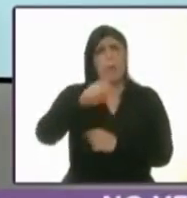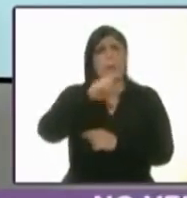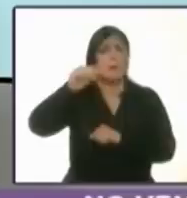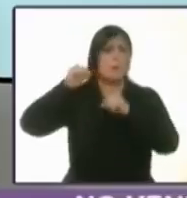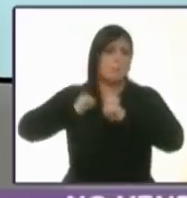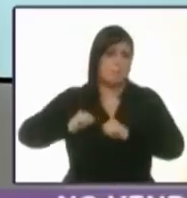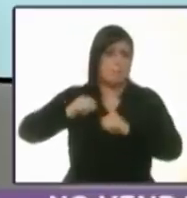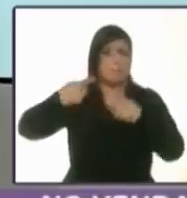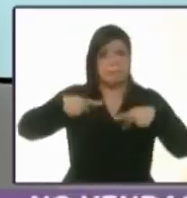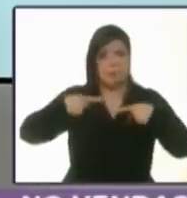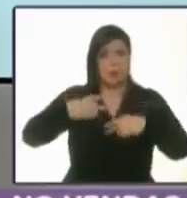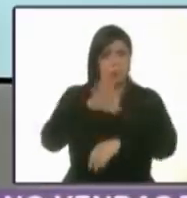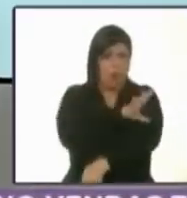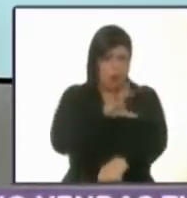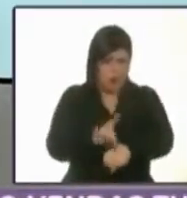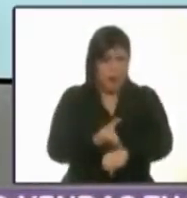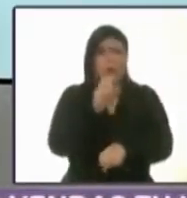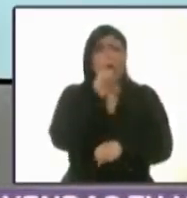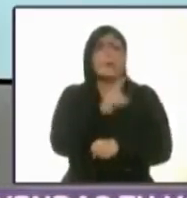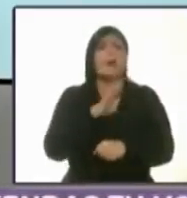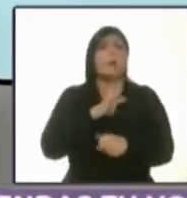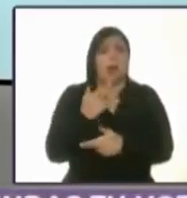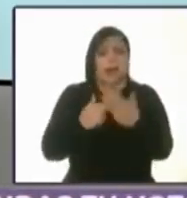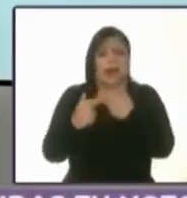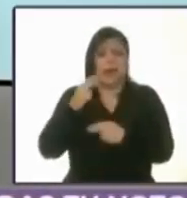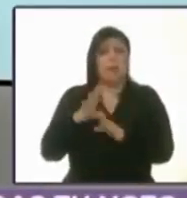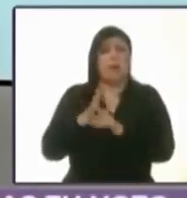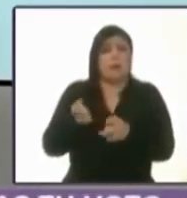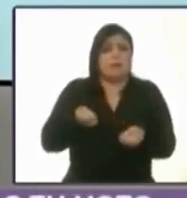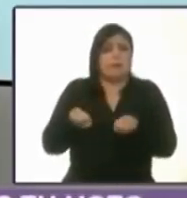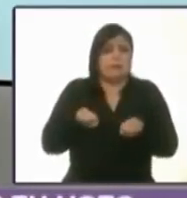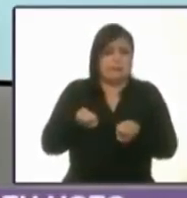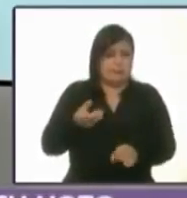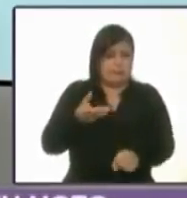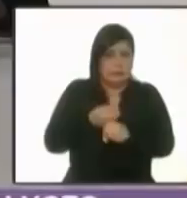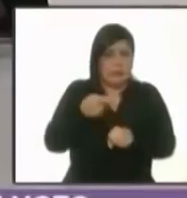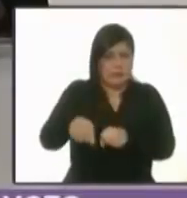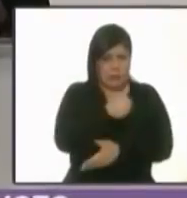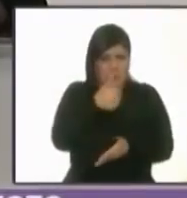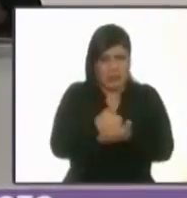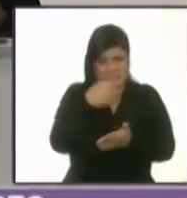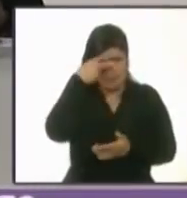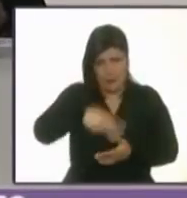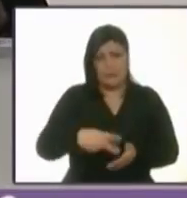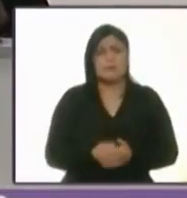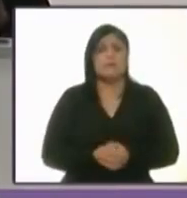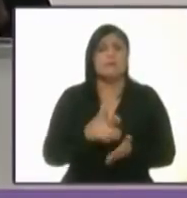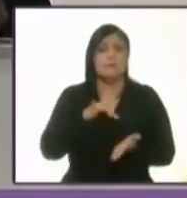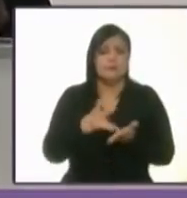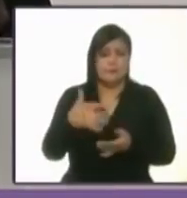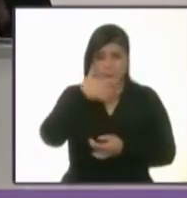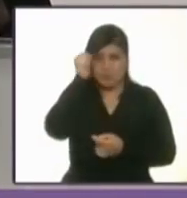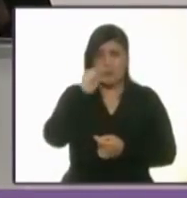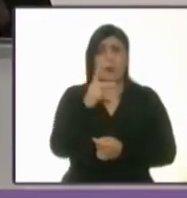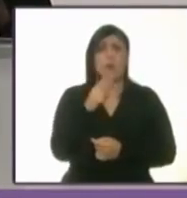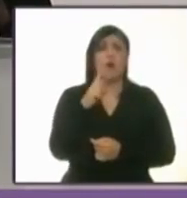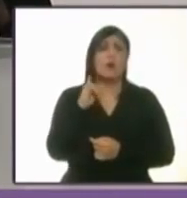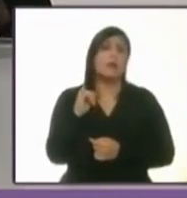honestos y que se dedique a regresar la gobernabilidad a la Ciudad de México. Gracias, candidata.